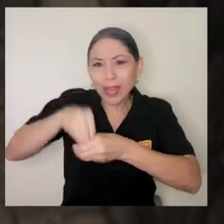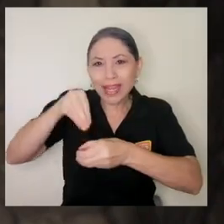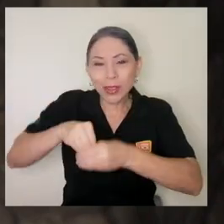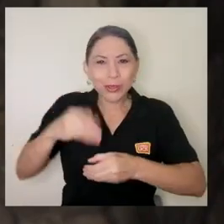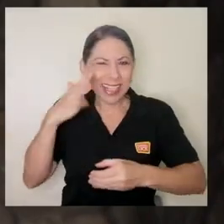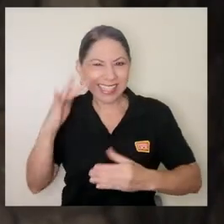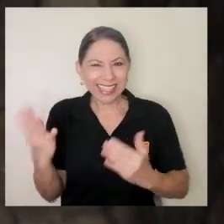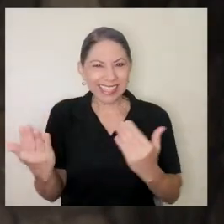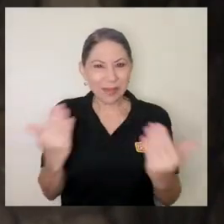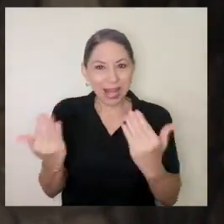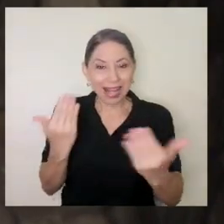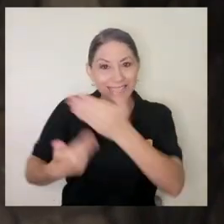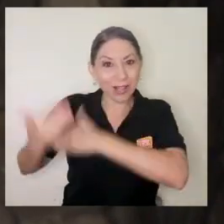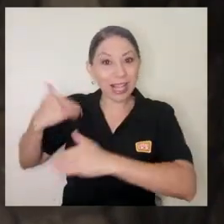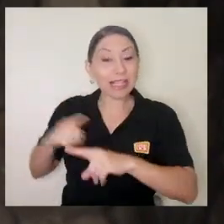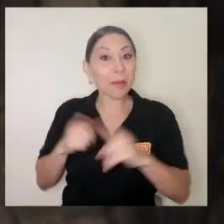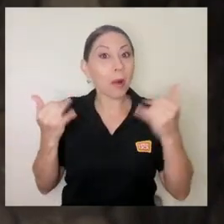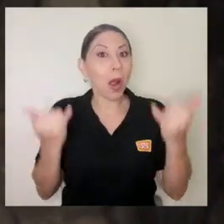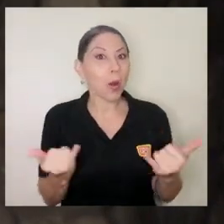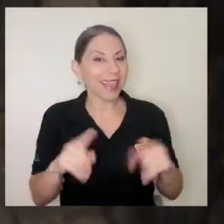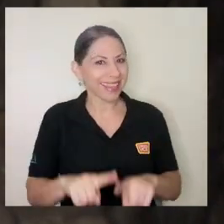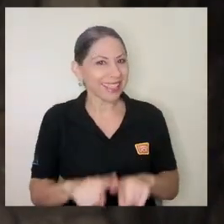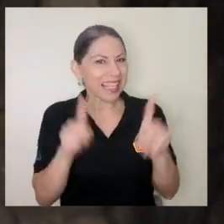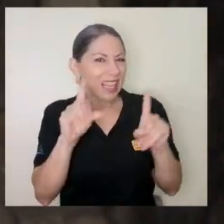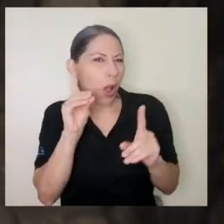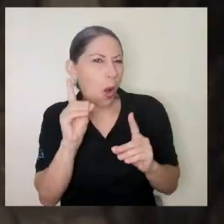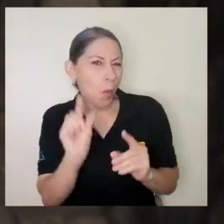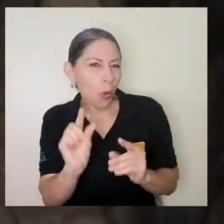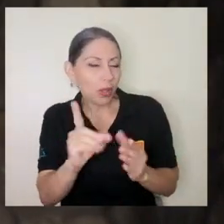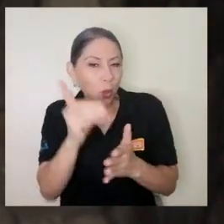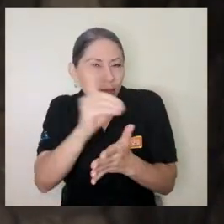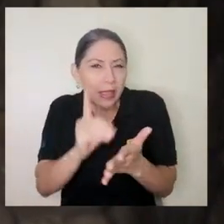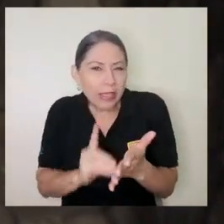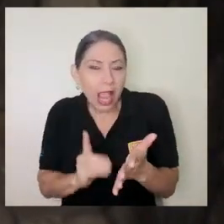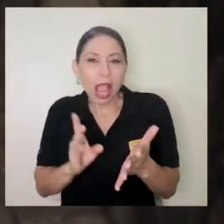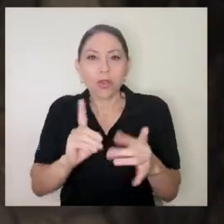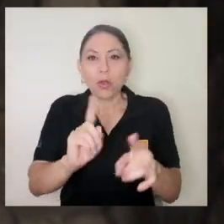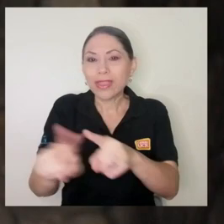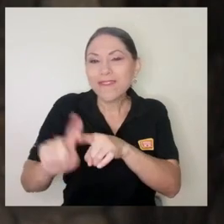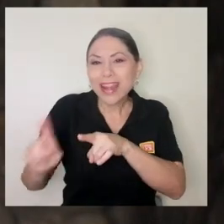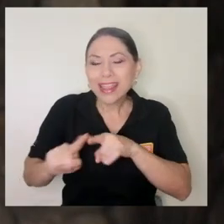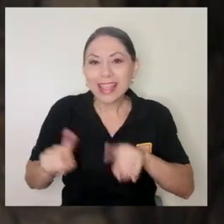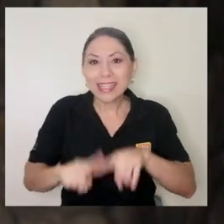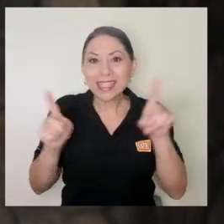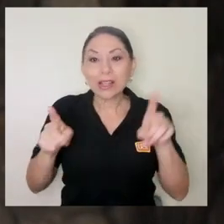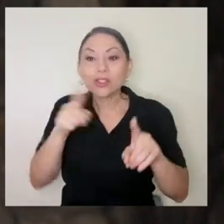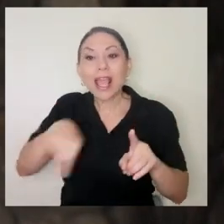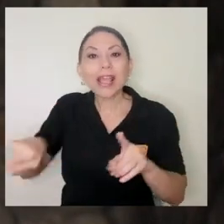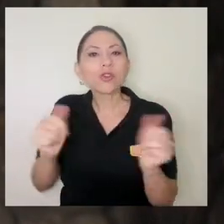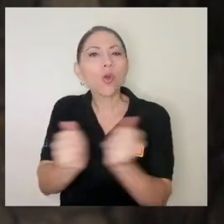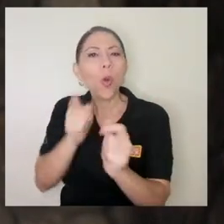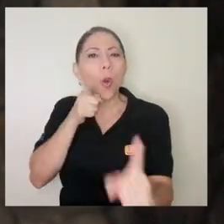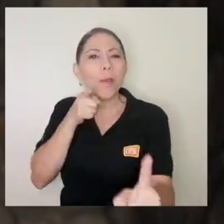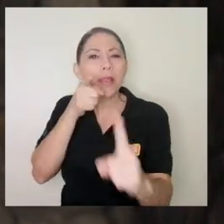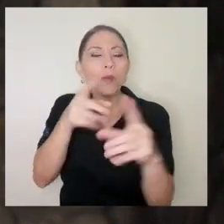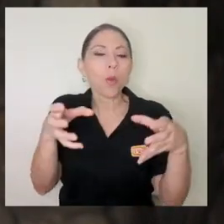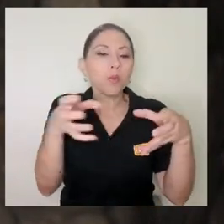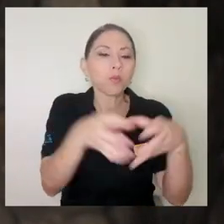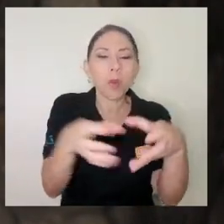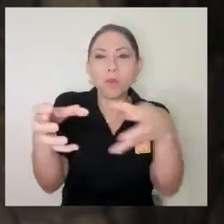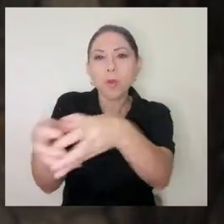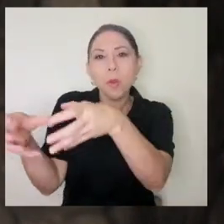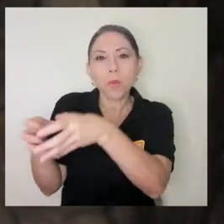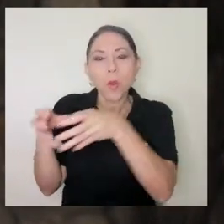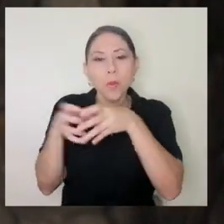con una gráfica un poco distinta con nuevos contenidos que están orientados a ciertos grupos poblacionales personas